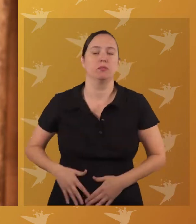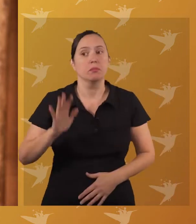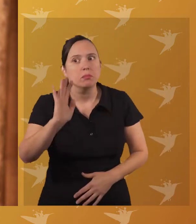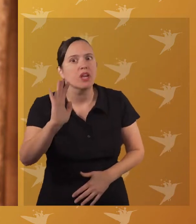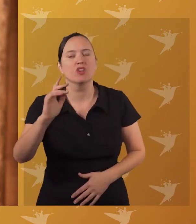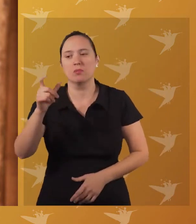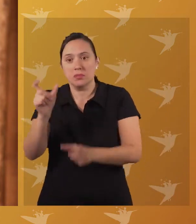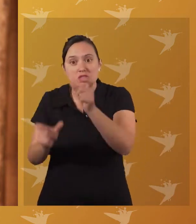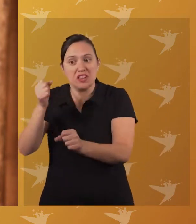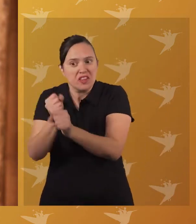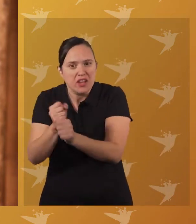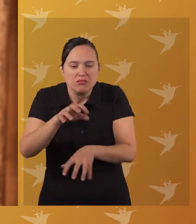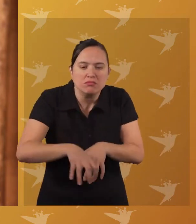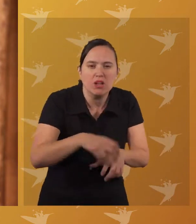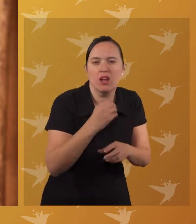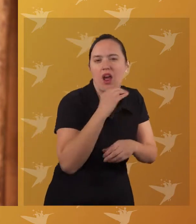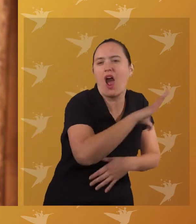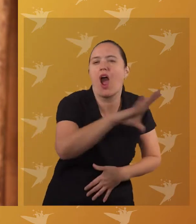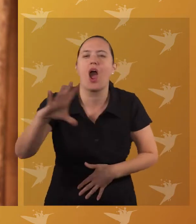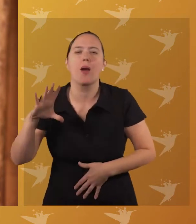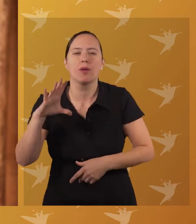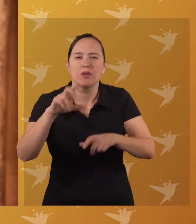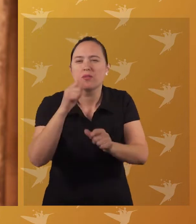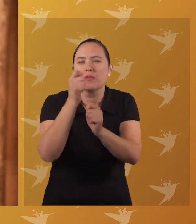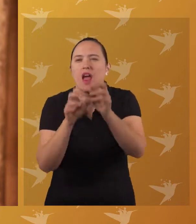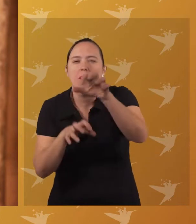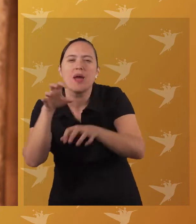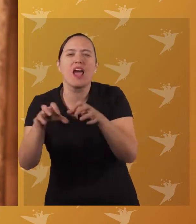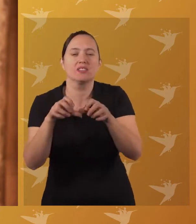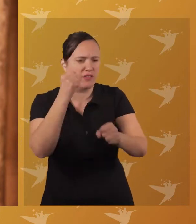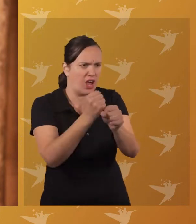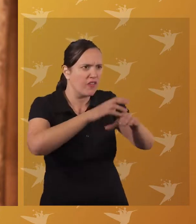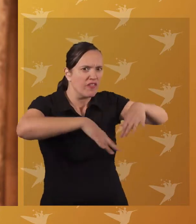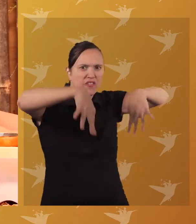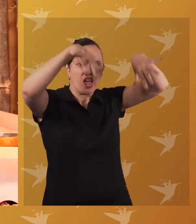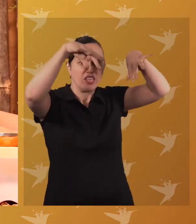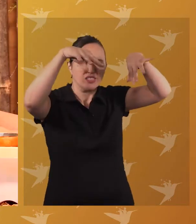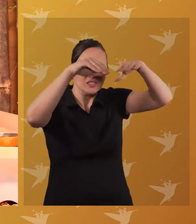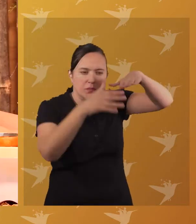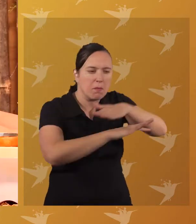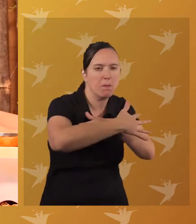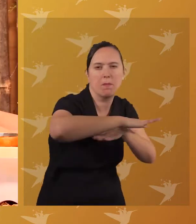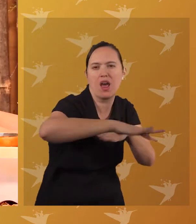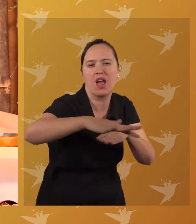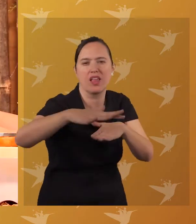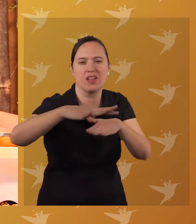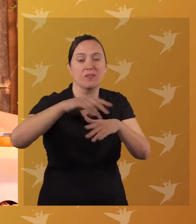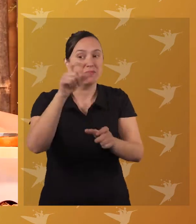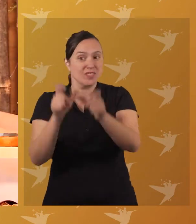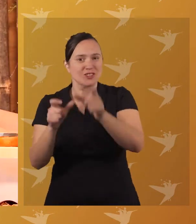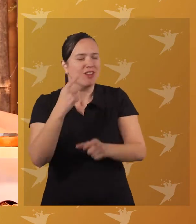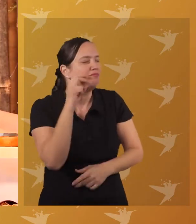parte de nuestros ancestros Eran agricultores Y trabajaron en los valles Y en la chimba Que está